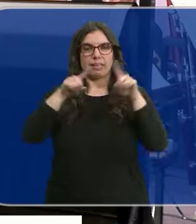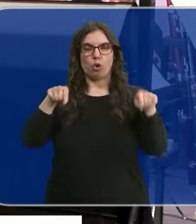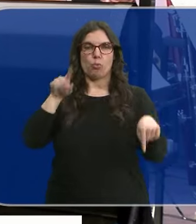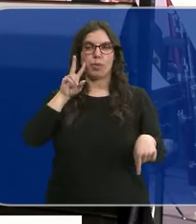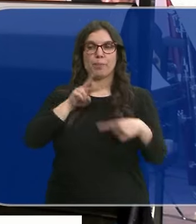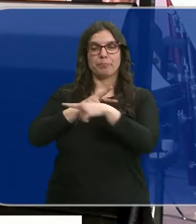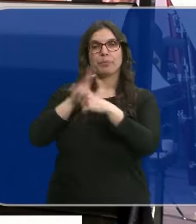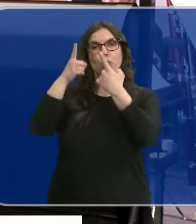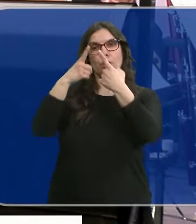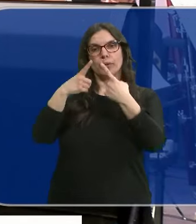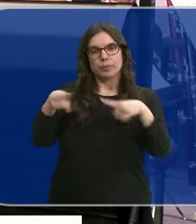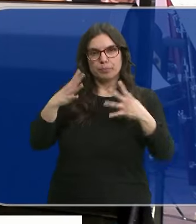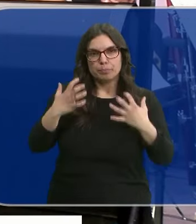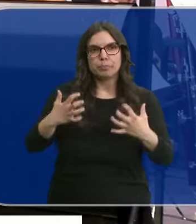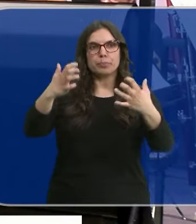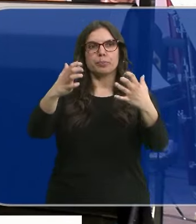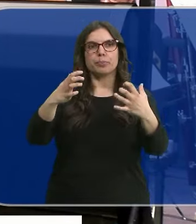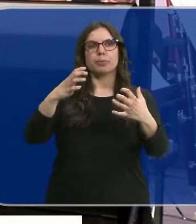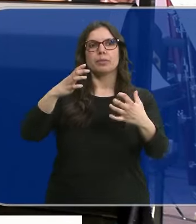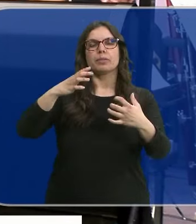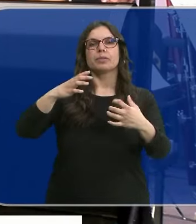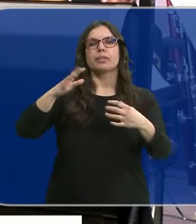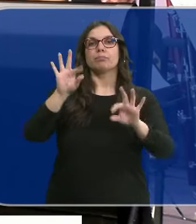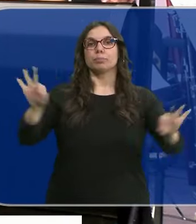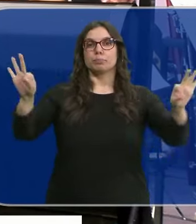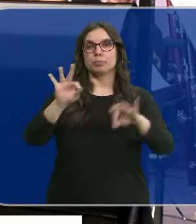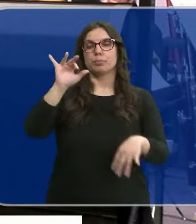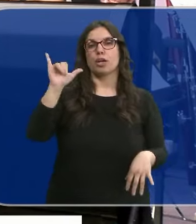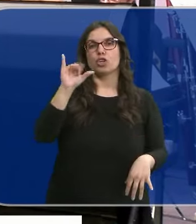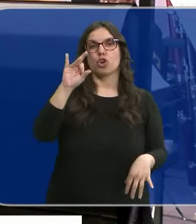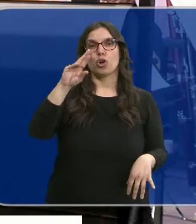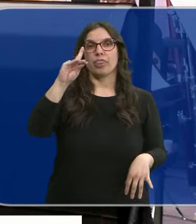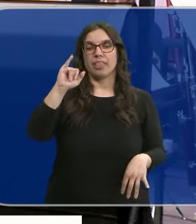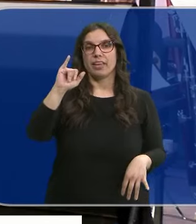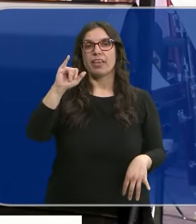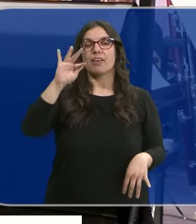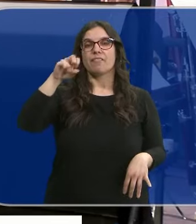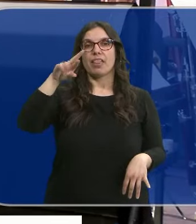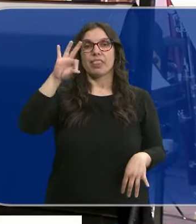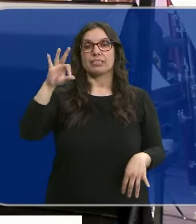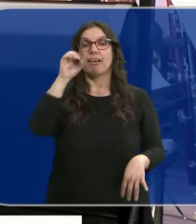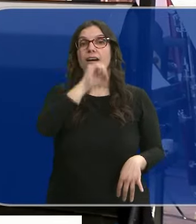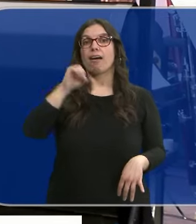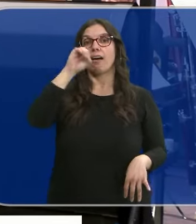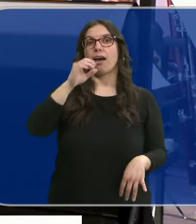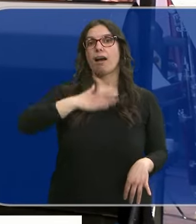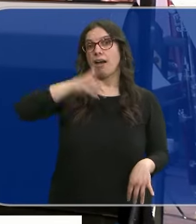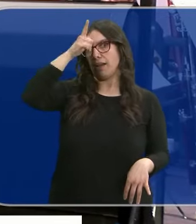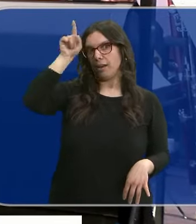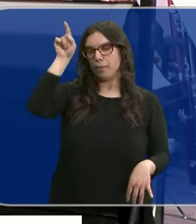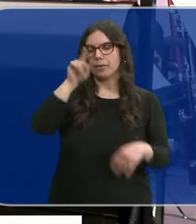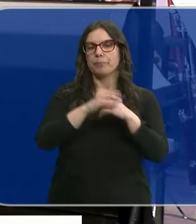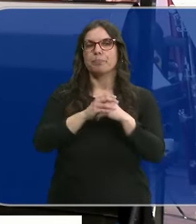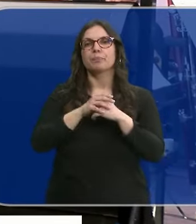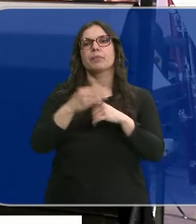del festival. Un concierto bajo la batuta de Jordi Francés y con la presencia del tenor alemán Werner Gura. El programa recogió la obra